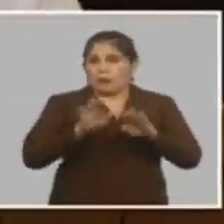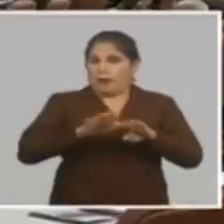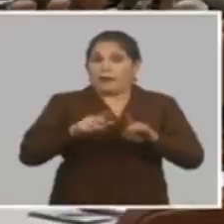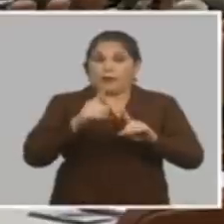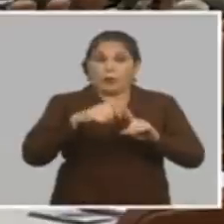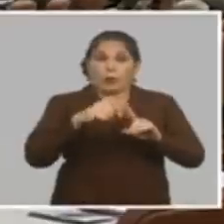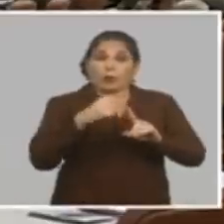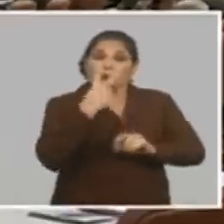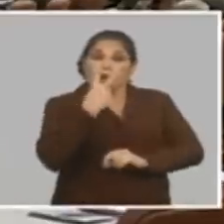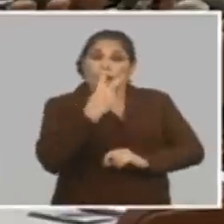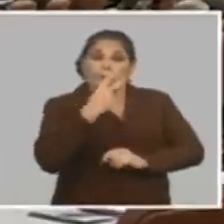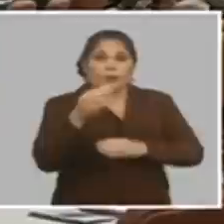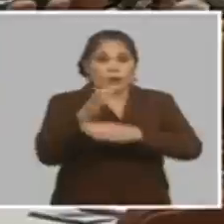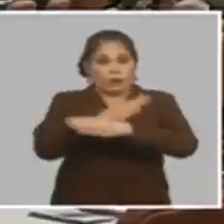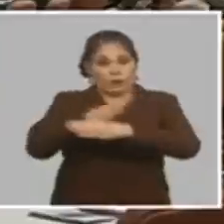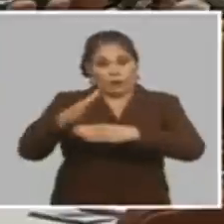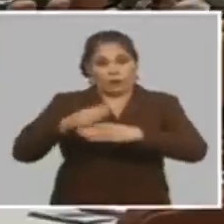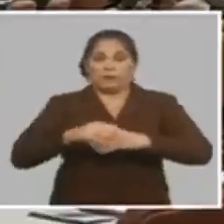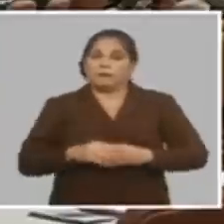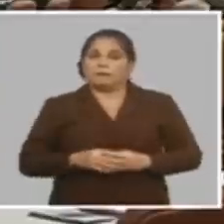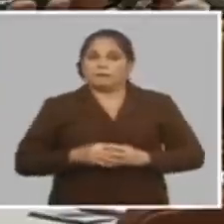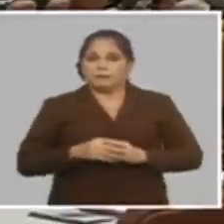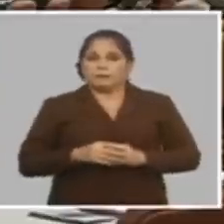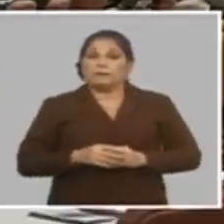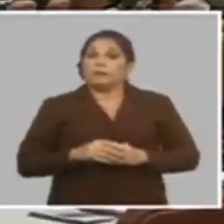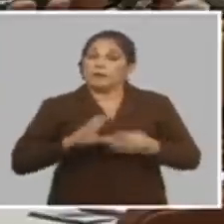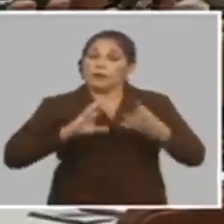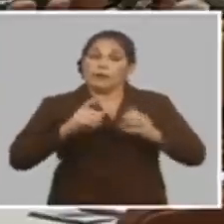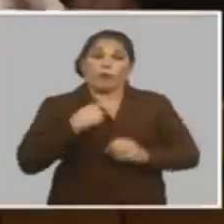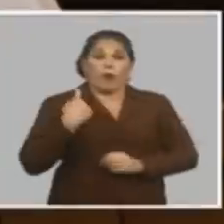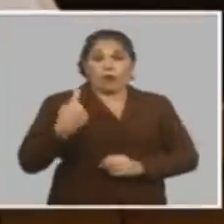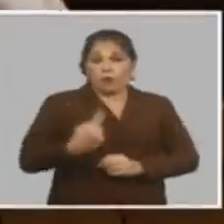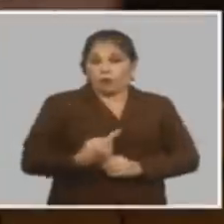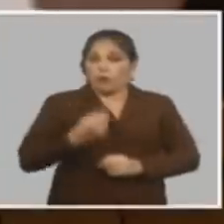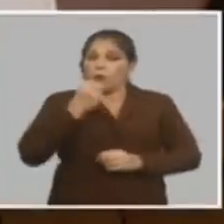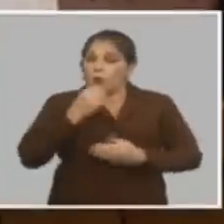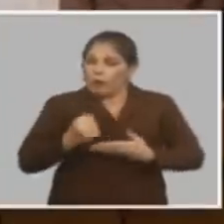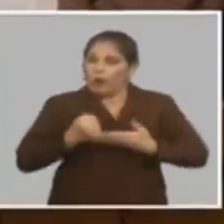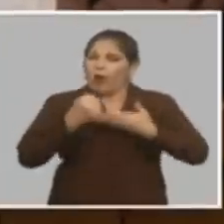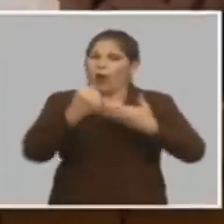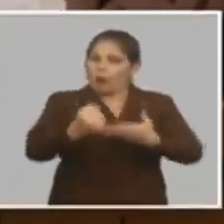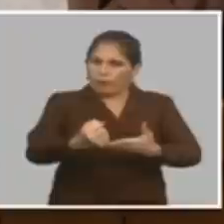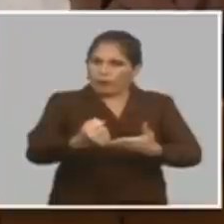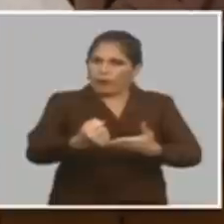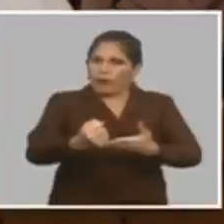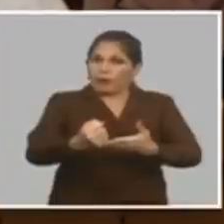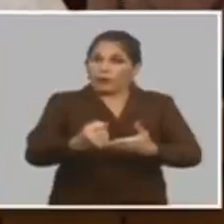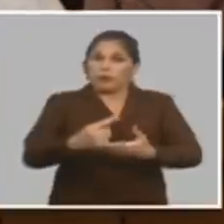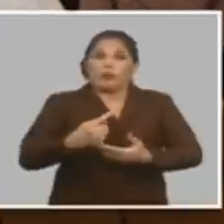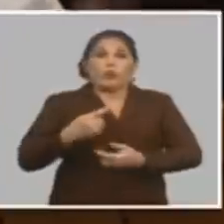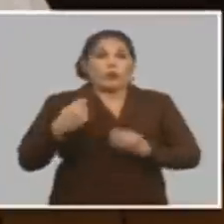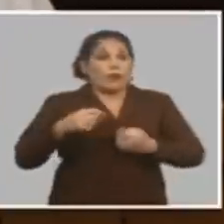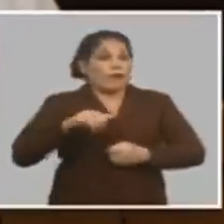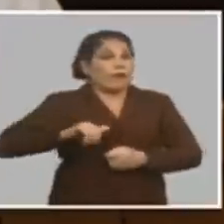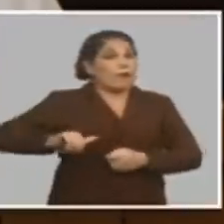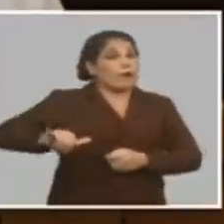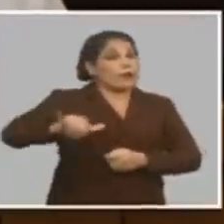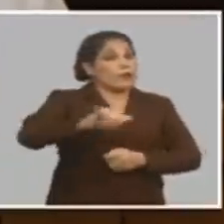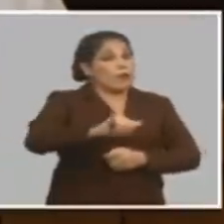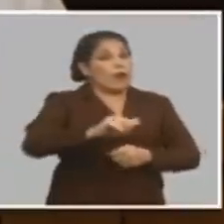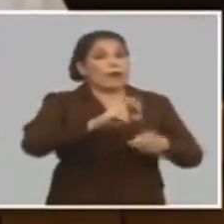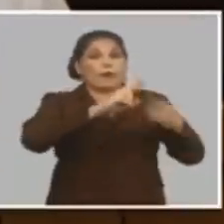tratamiento diferenciado de manera que nosotros apoyemos nos hemos hablado de que todos tenemos que actuar con